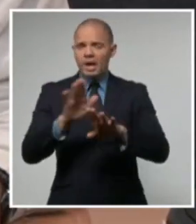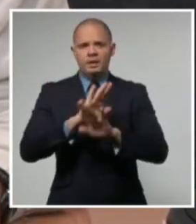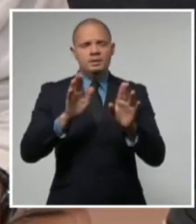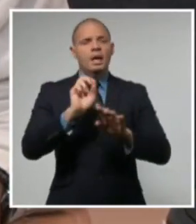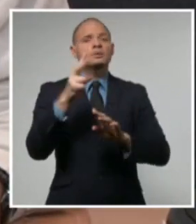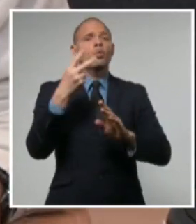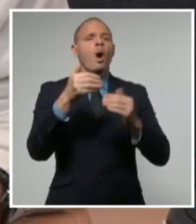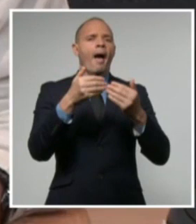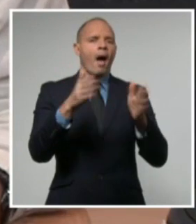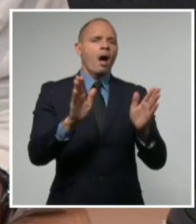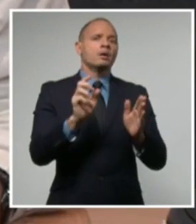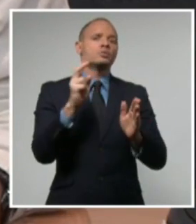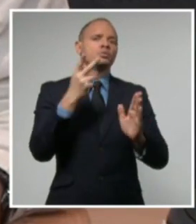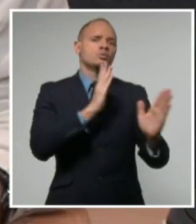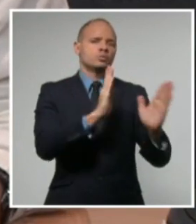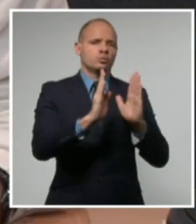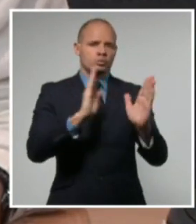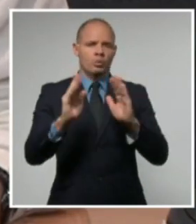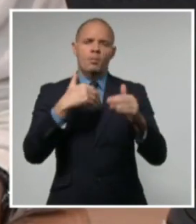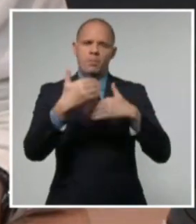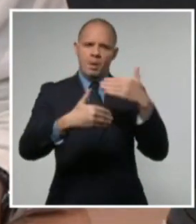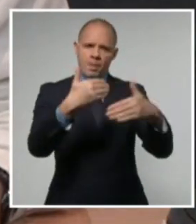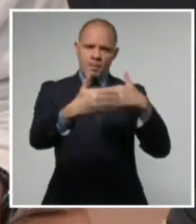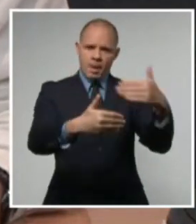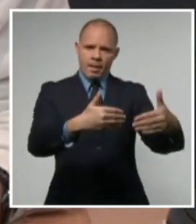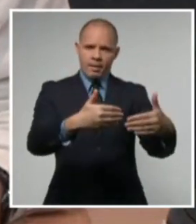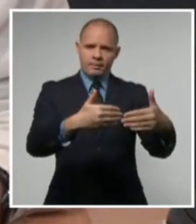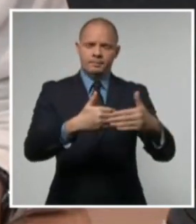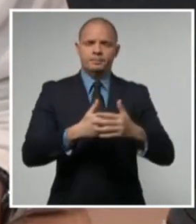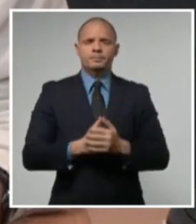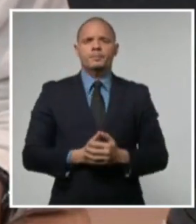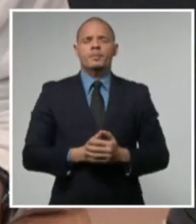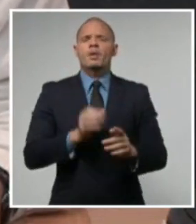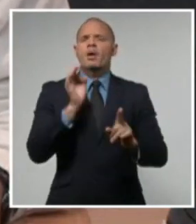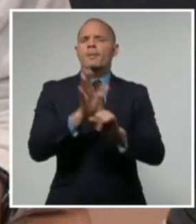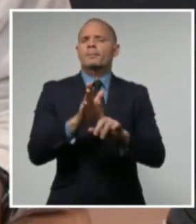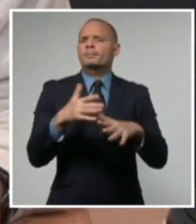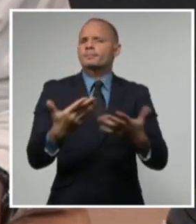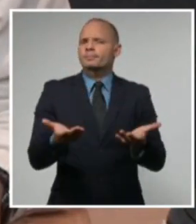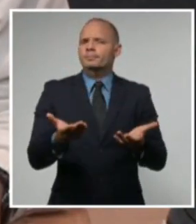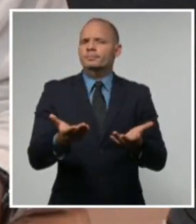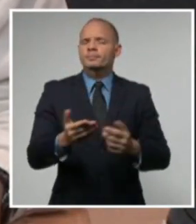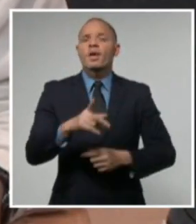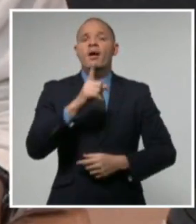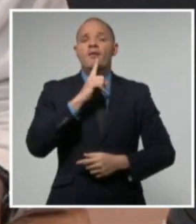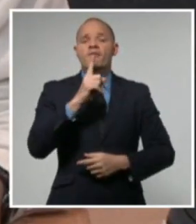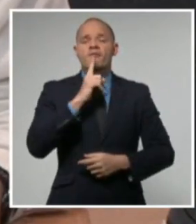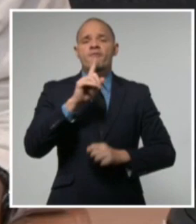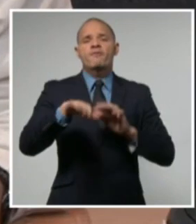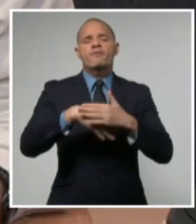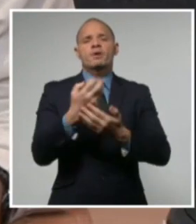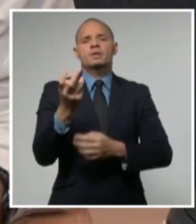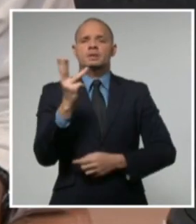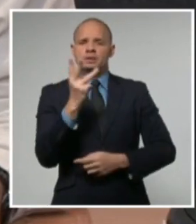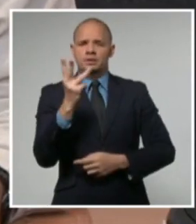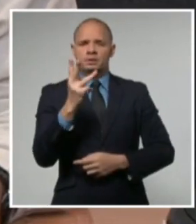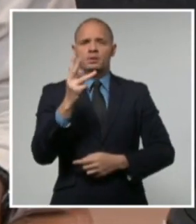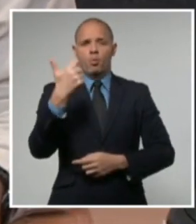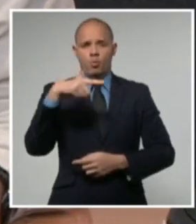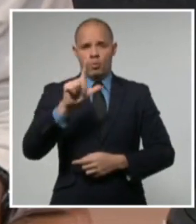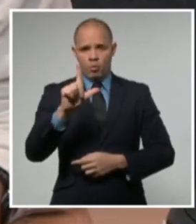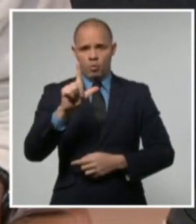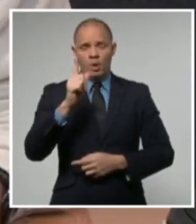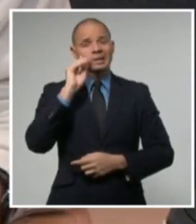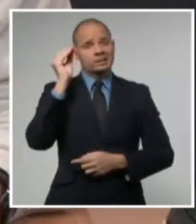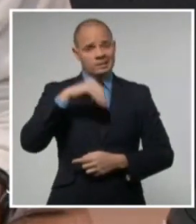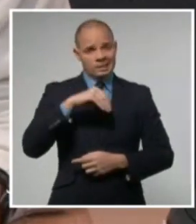la segunda fase de recuperación a partir del viernes 3 de julio, a excepción